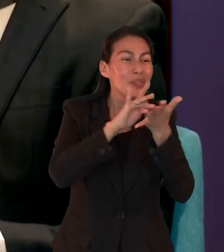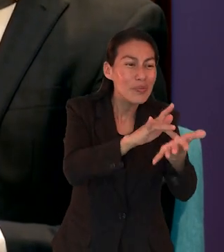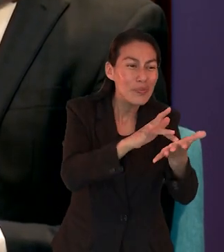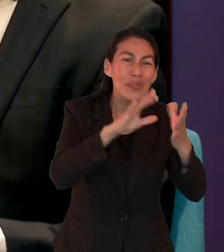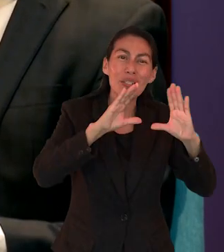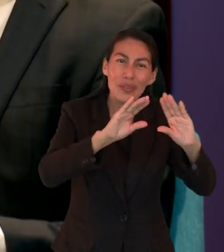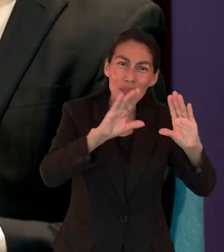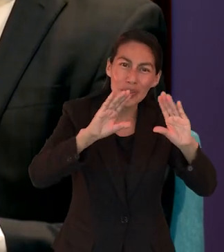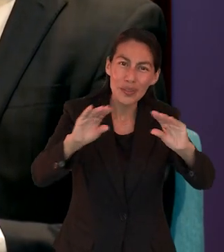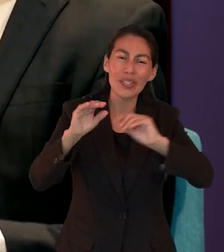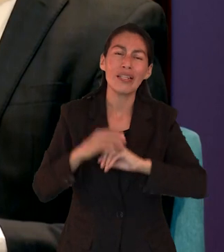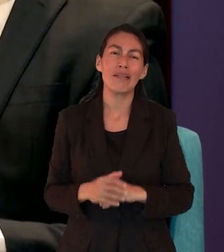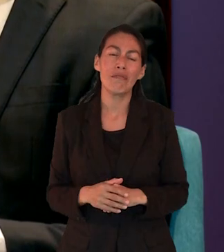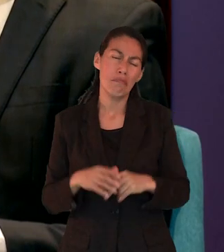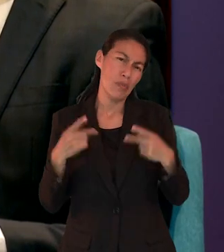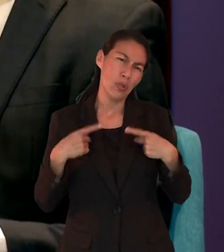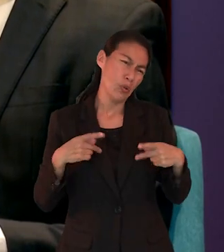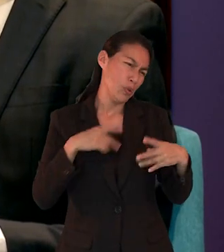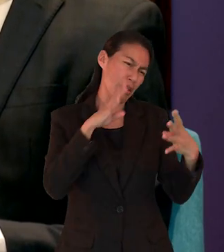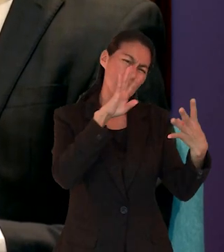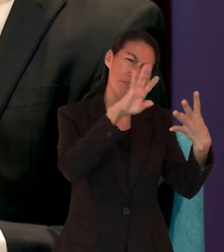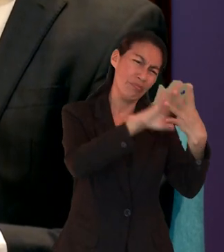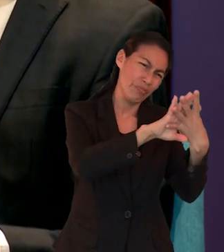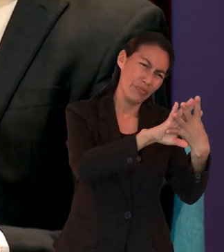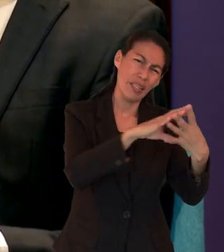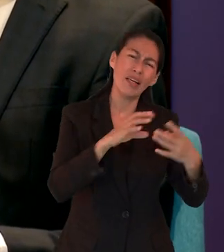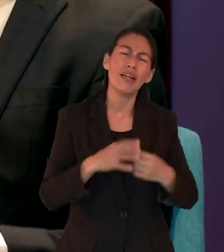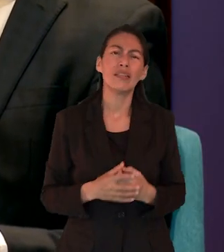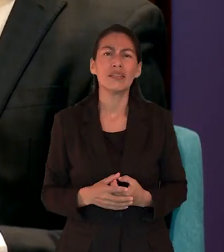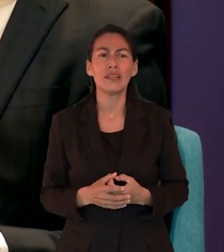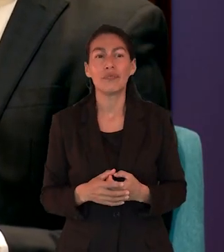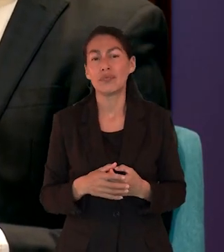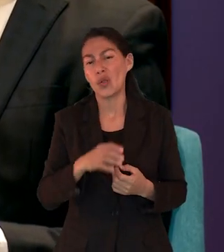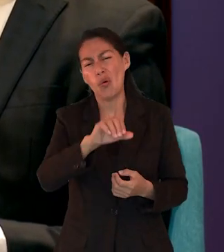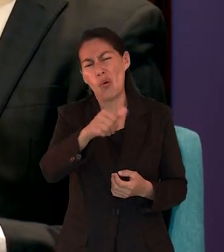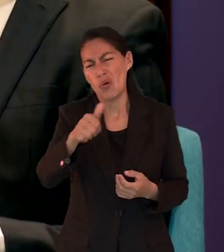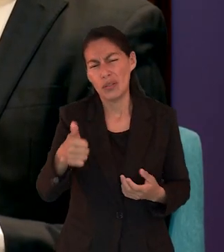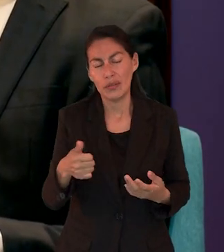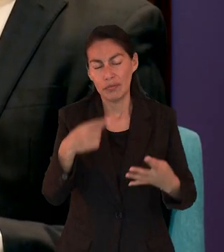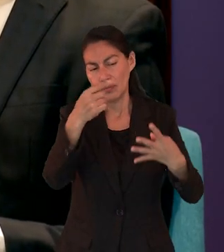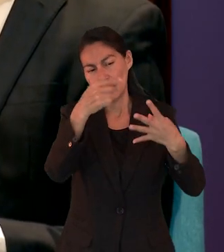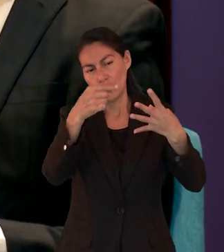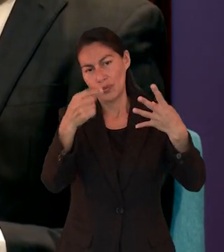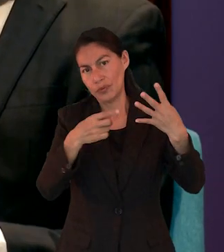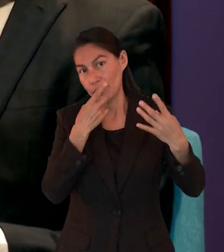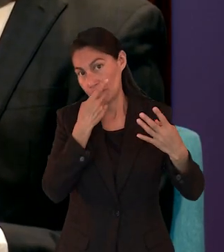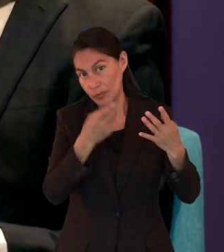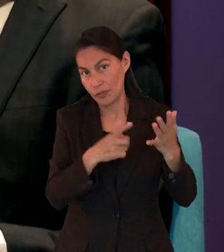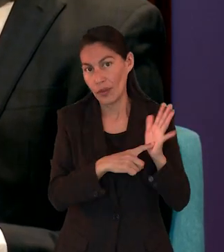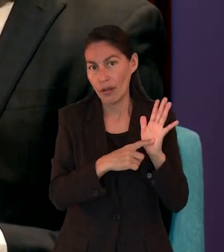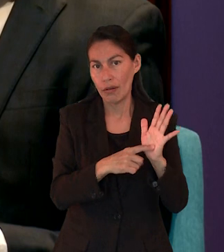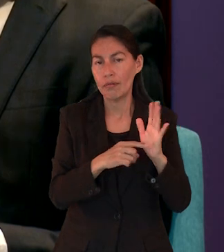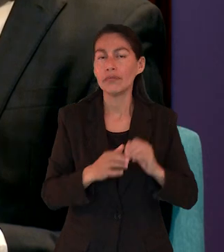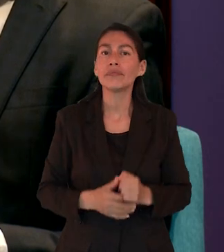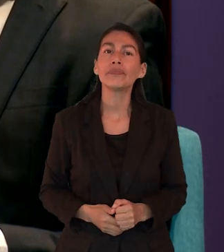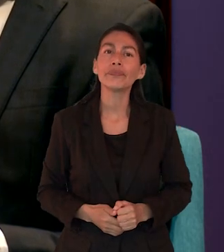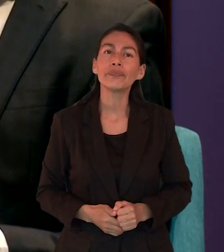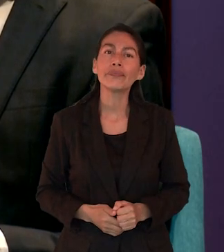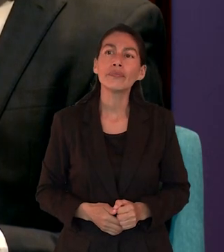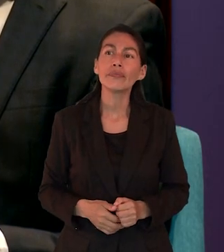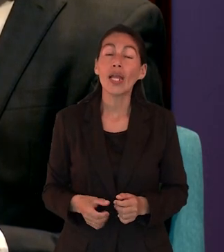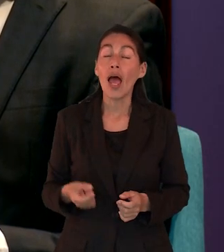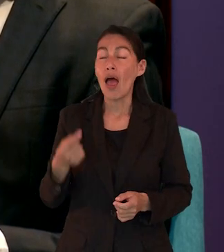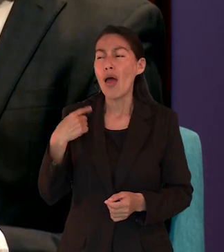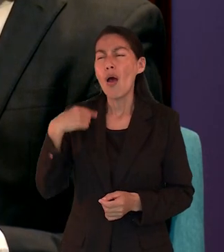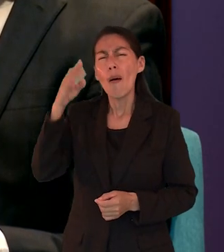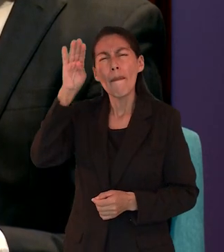allá. Y ahí vienen los presos y otras clases de personas que son mencionadas. Y